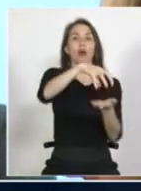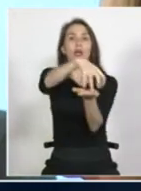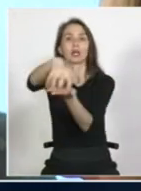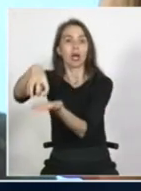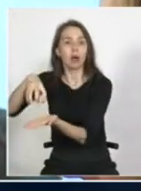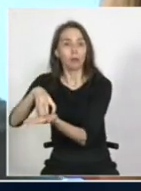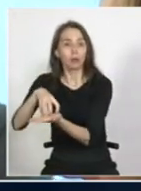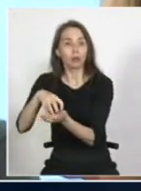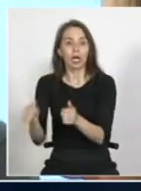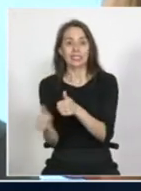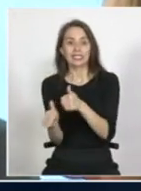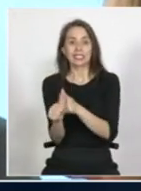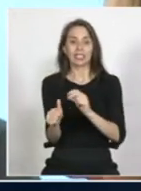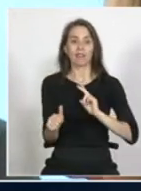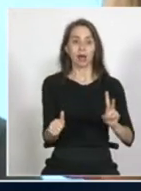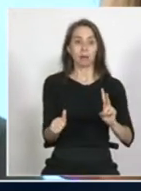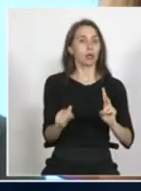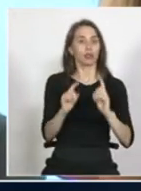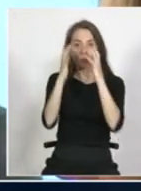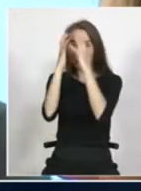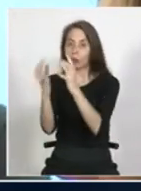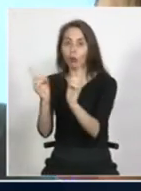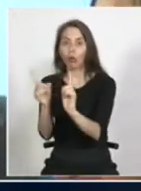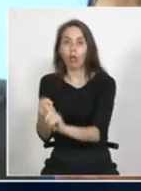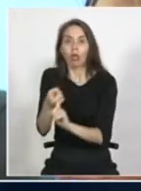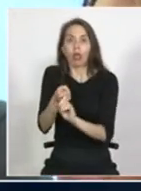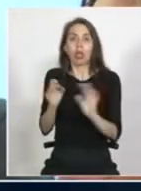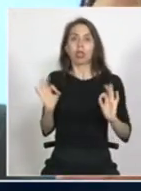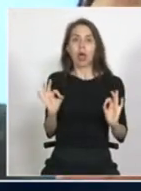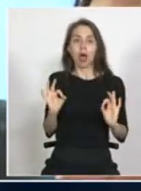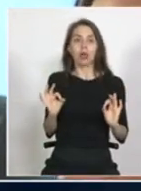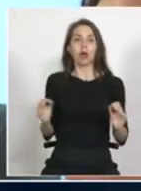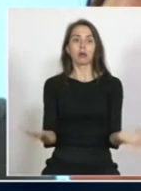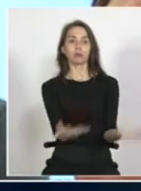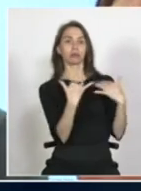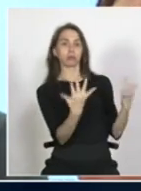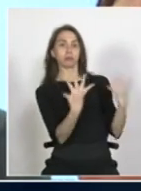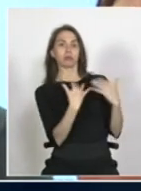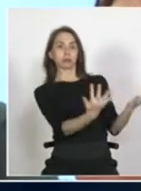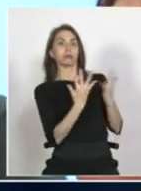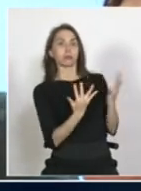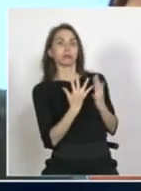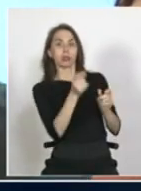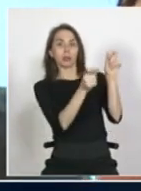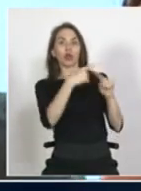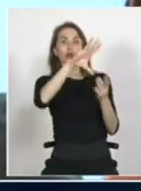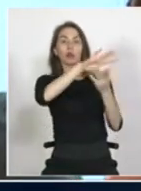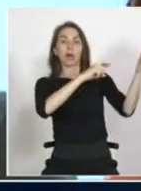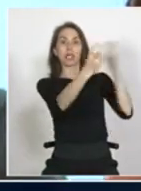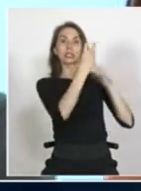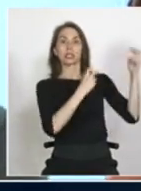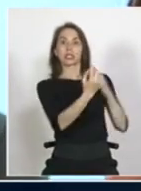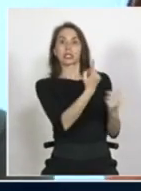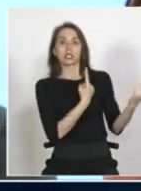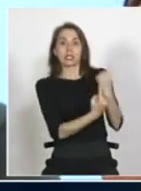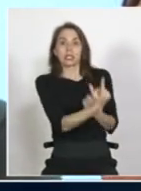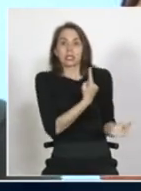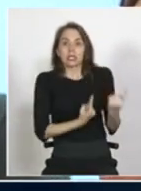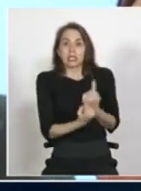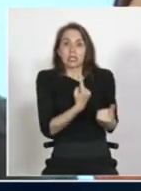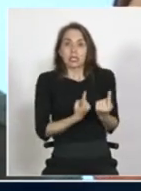al lado de nosotros que no están tomando ese cargo estamos recibiendo y atendiendo a esos migrantes es decir